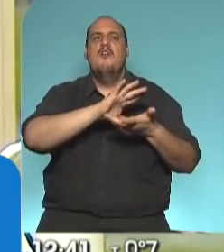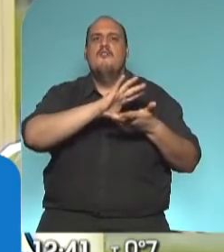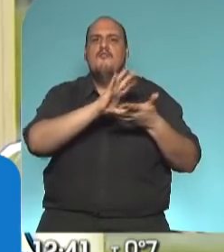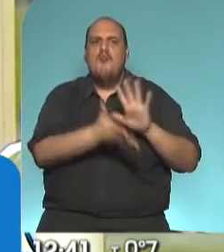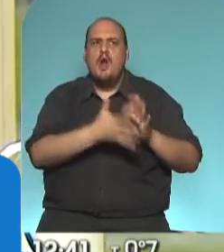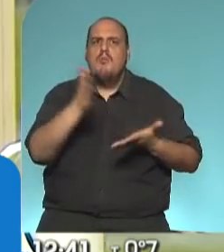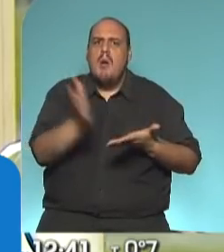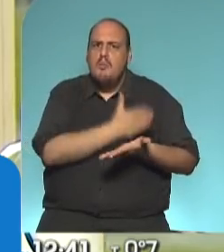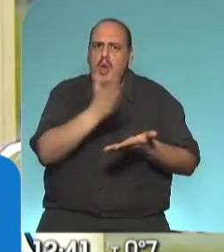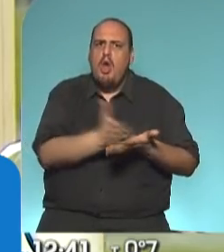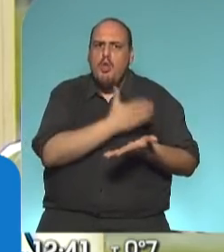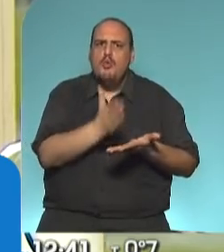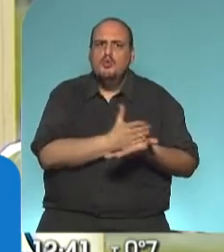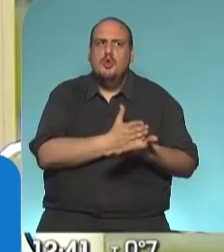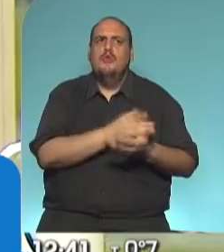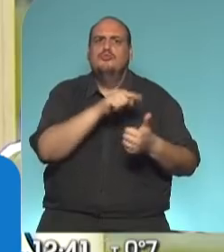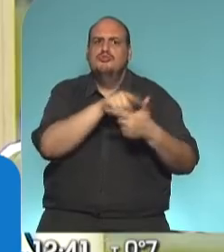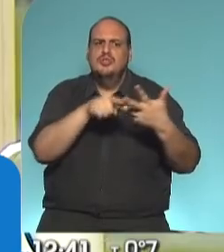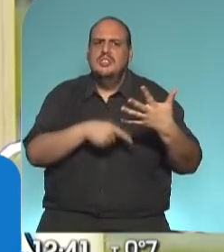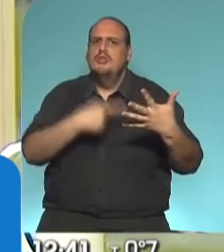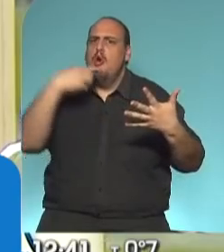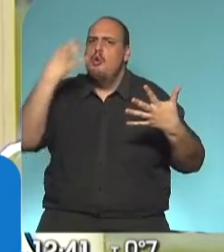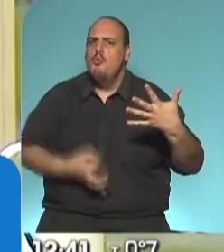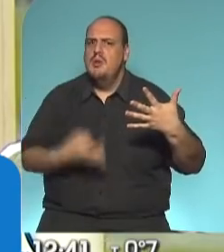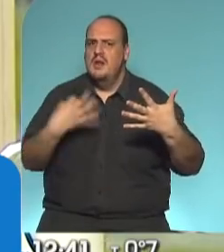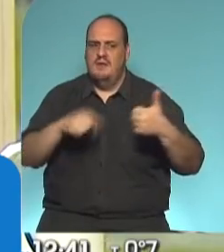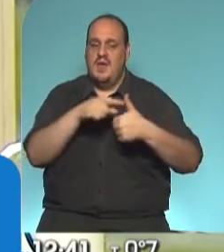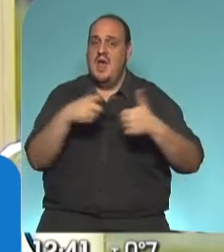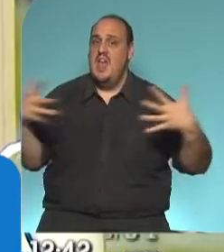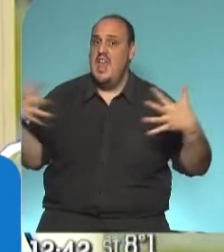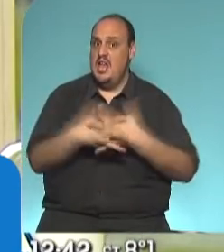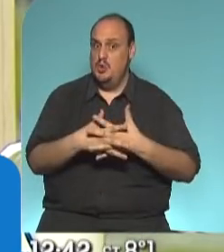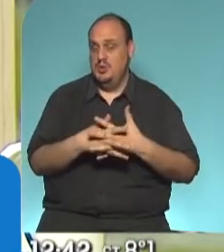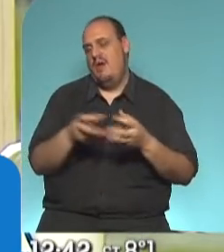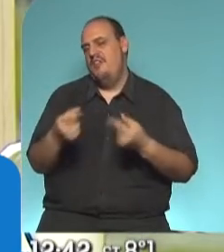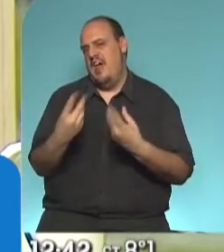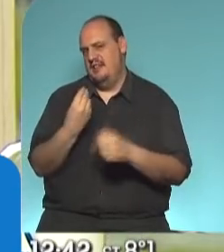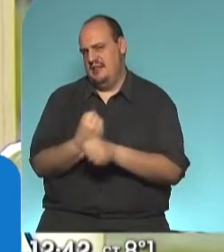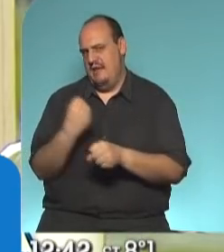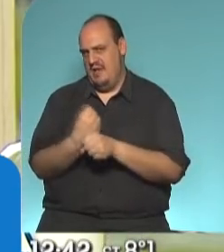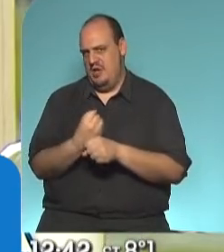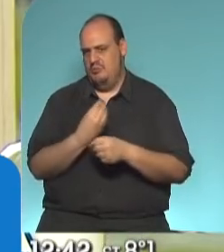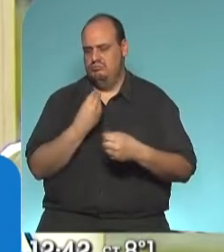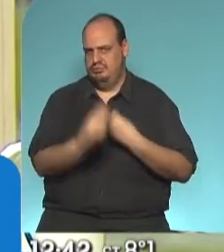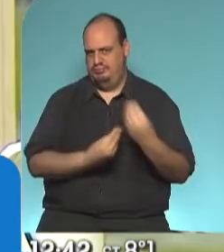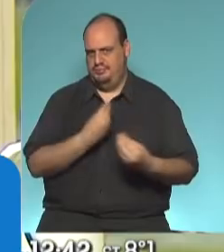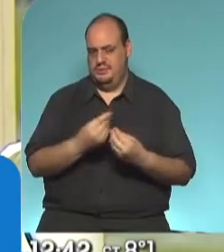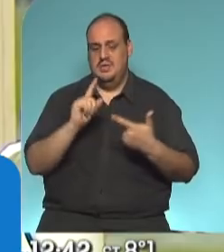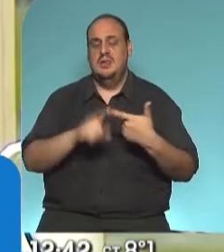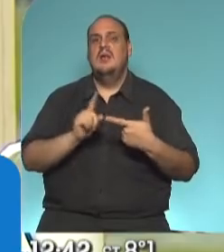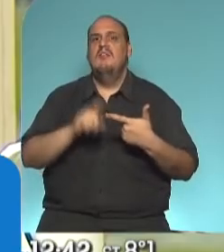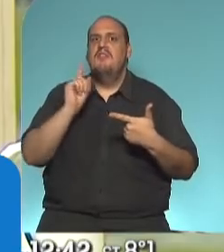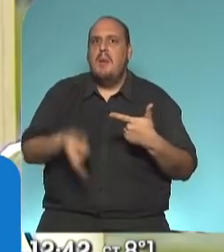satisfaga cinco condiciones, que sea inclusiva, que genere trabajo, que sea dinámica,